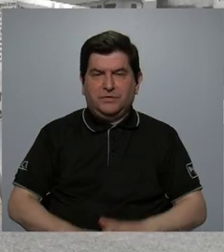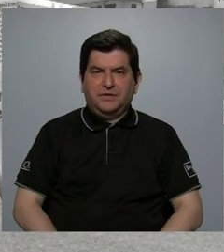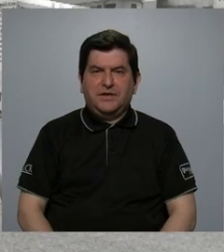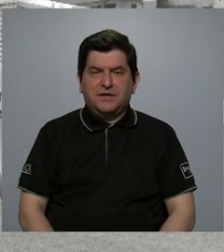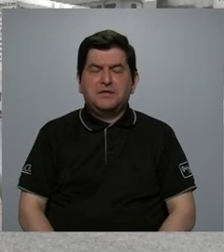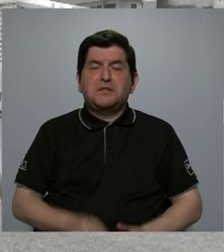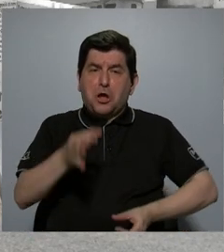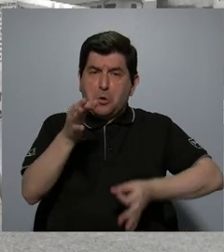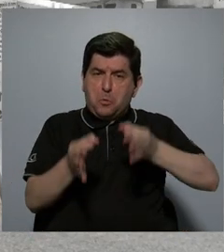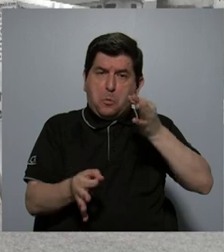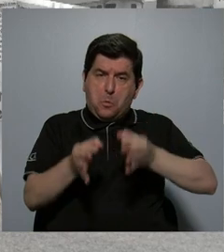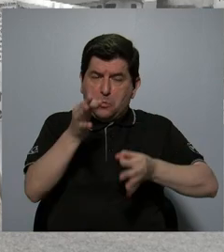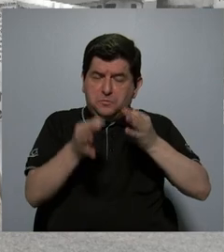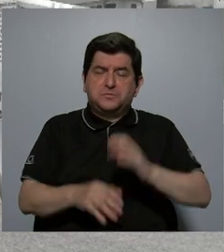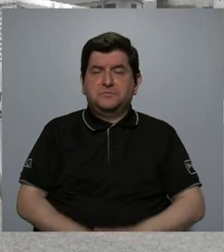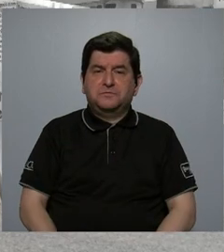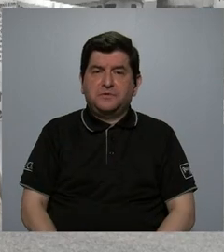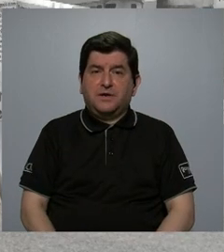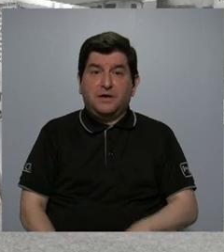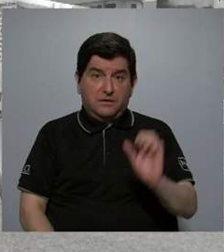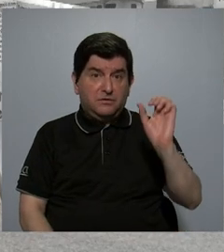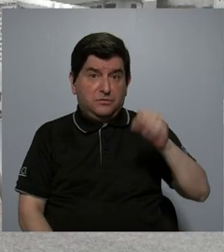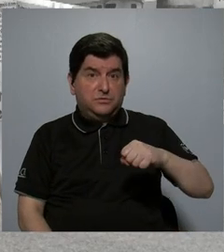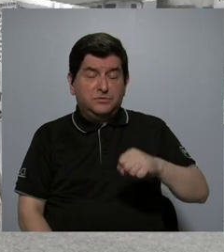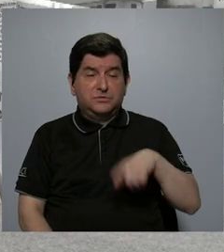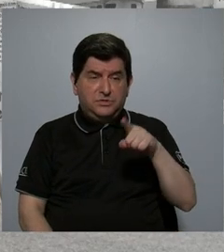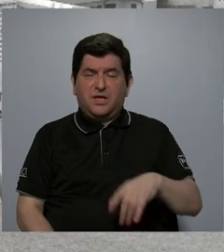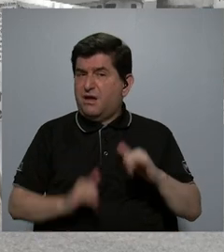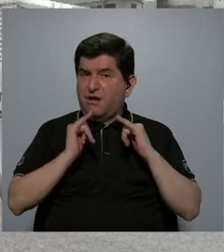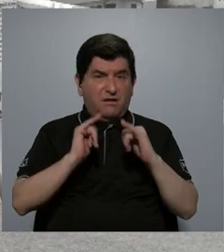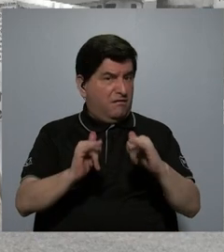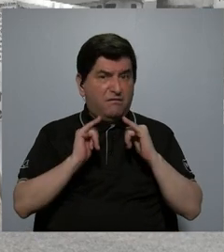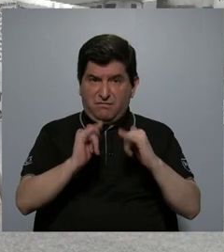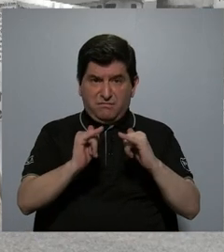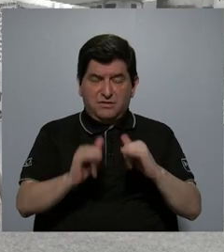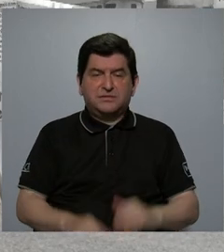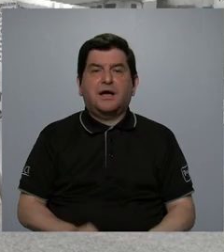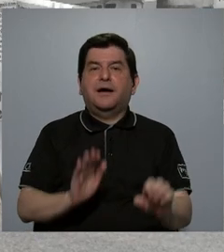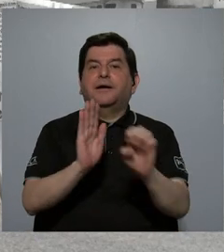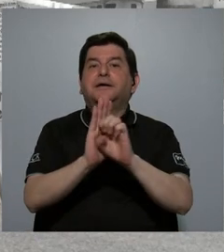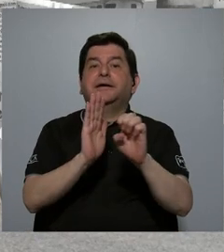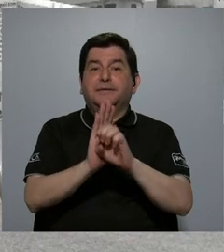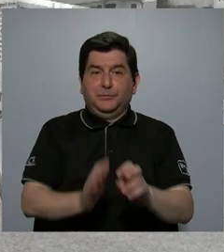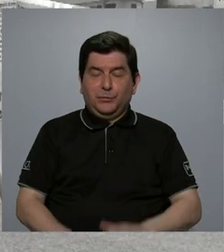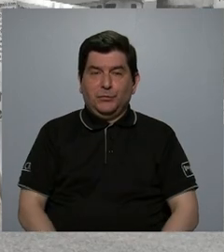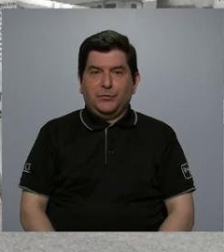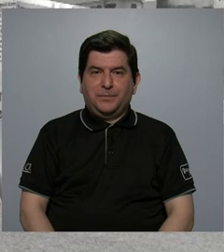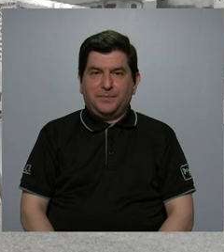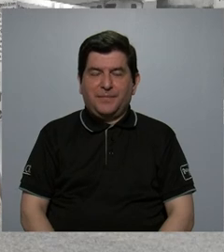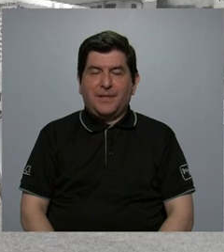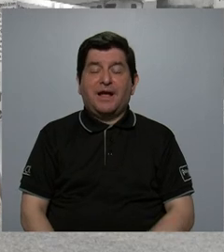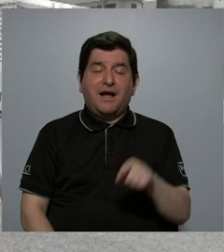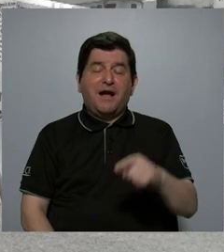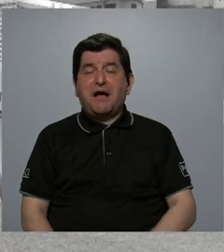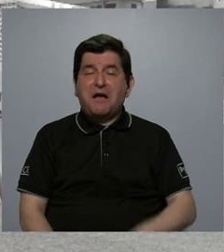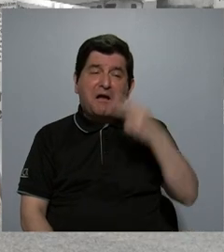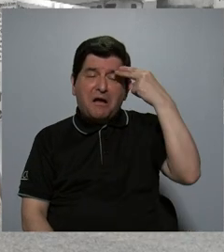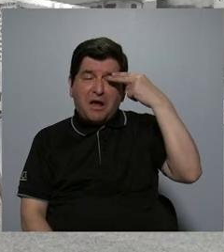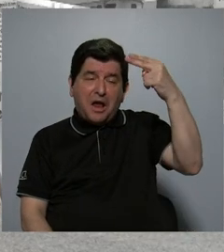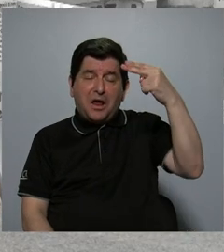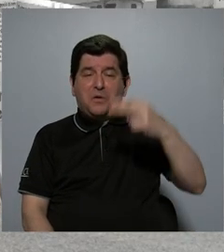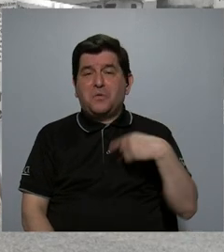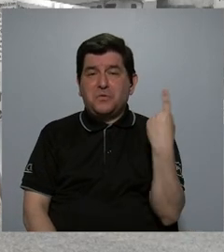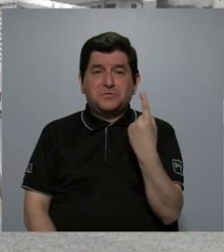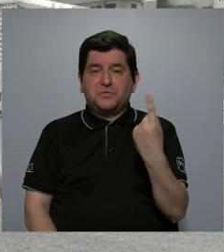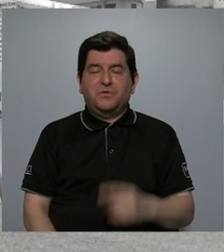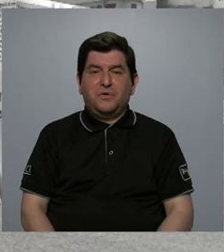justificadoras de esta desigualdad que tenemos. Por ejemplo, la meritocracia sería una, es